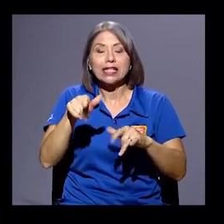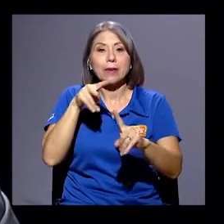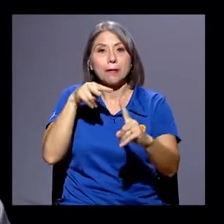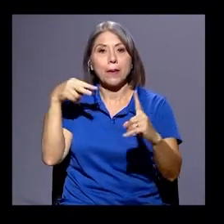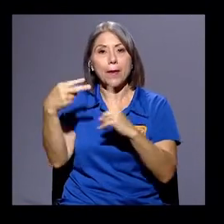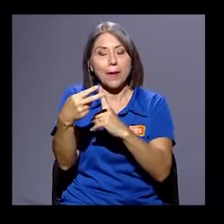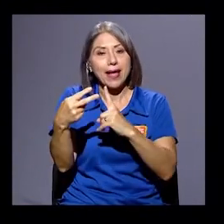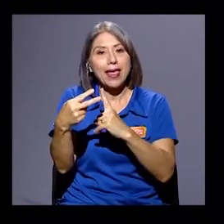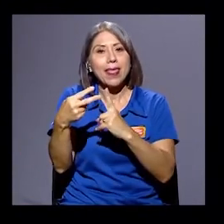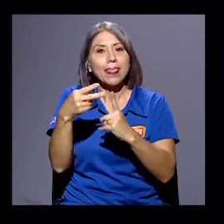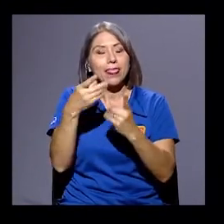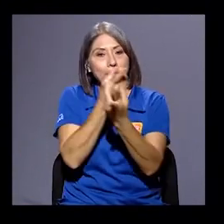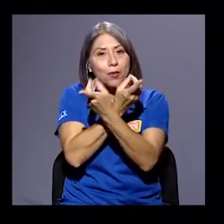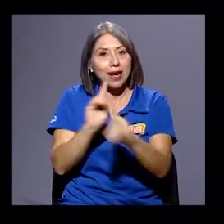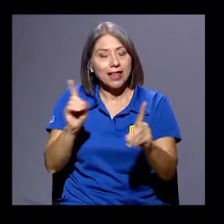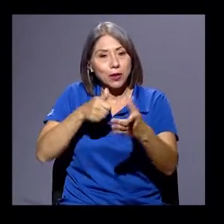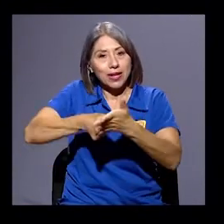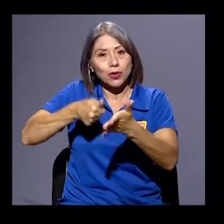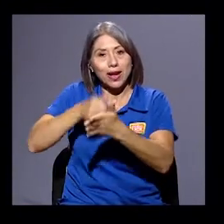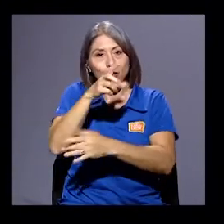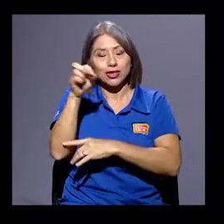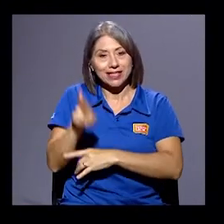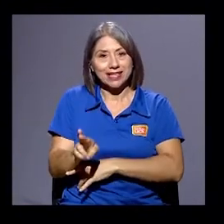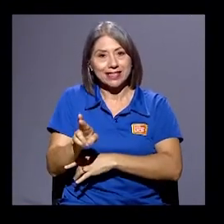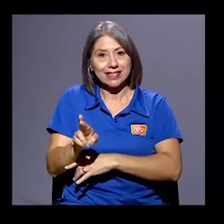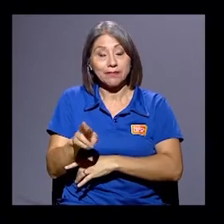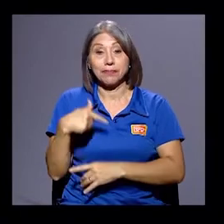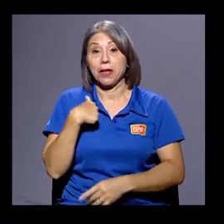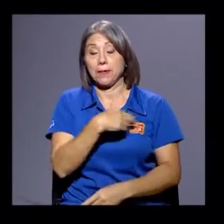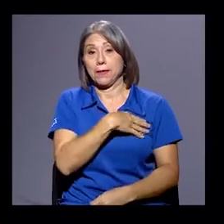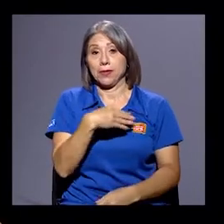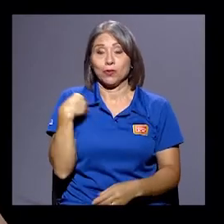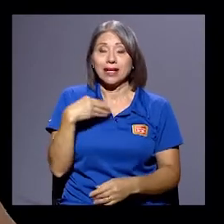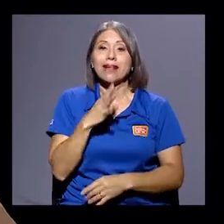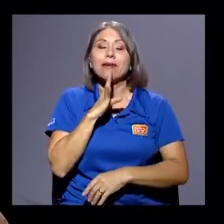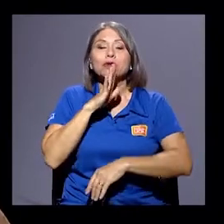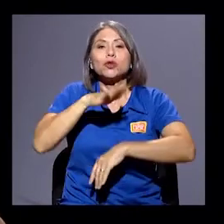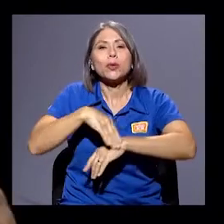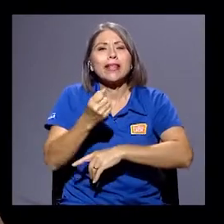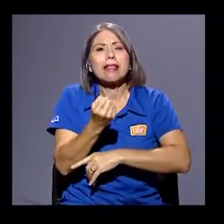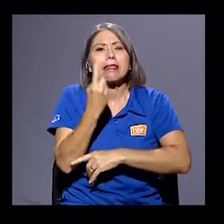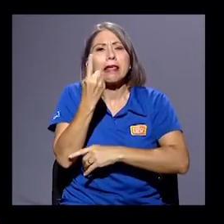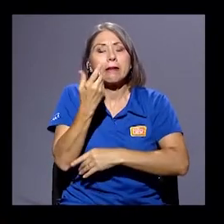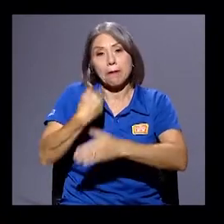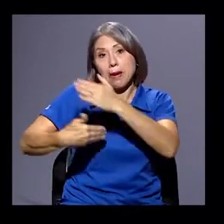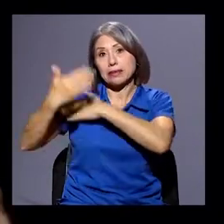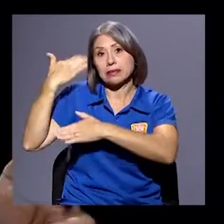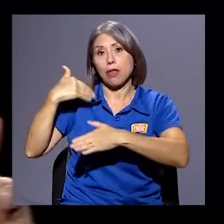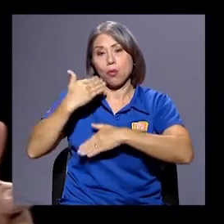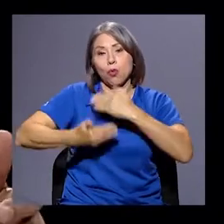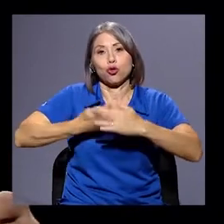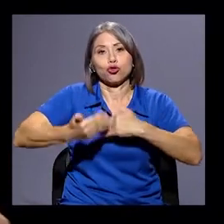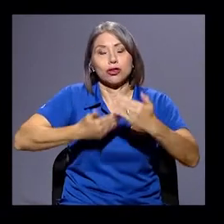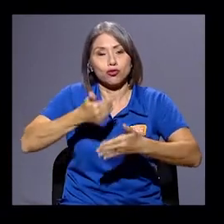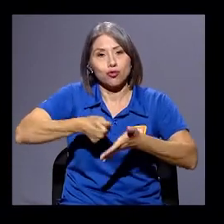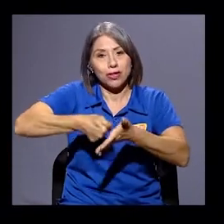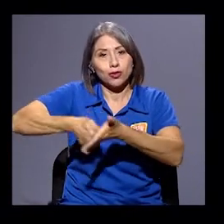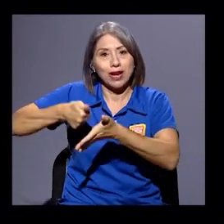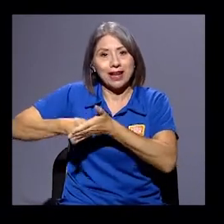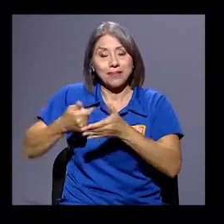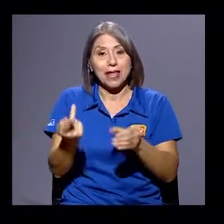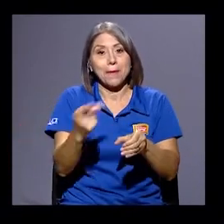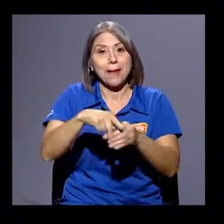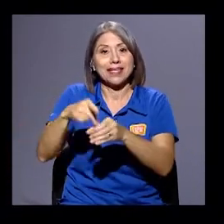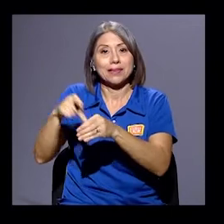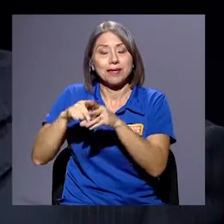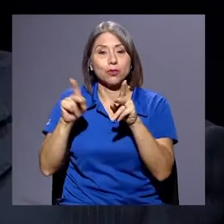costarricense, pero sobre todo me gustaría que hablemos de entender un poco el pasado proceso electoral y la participación de estos